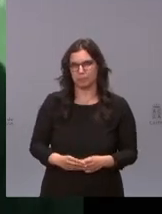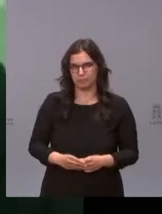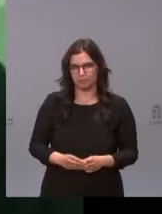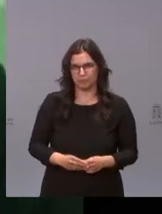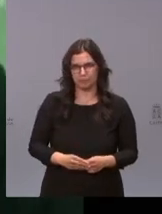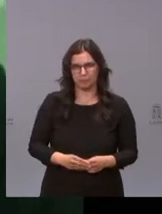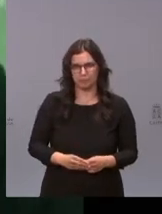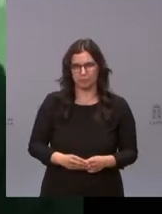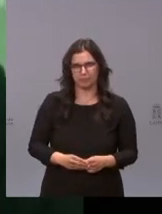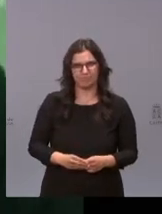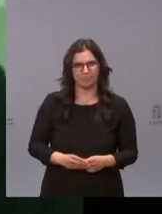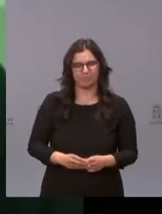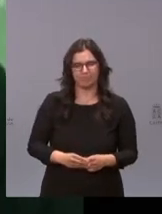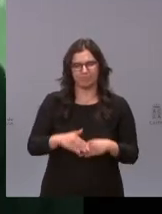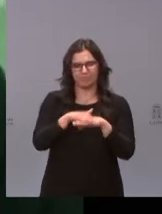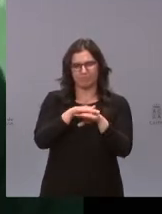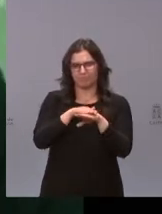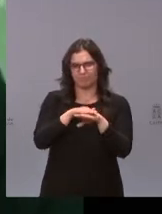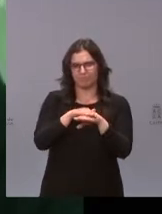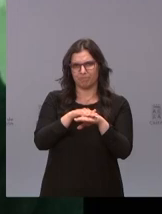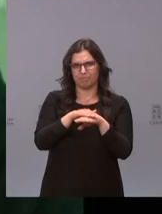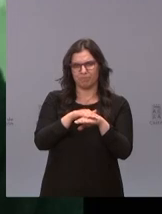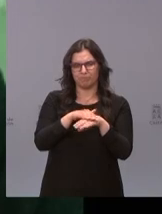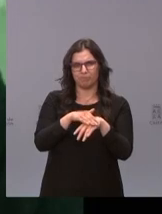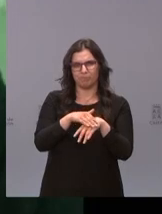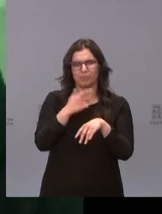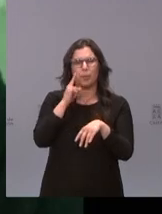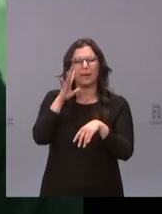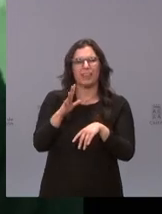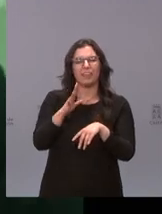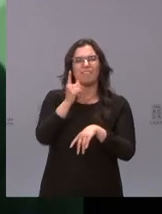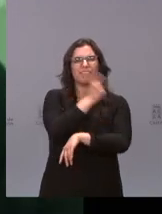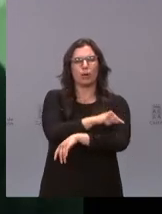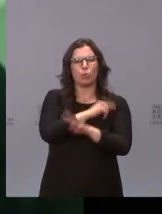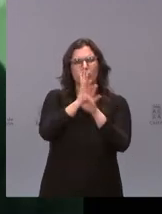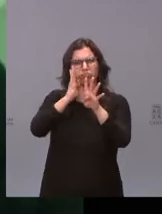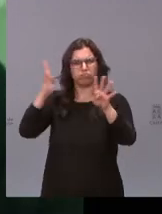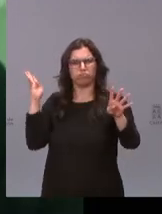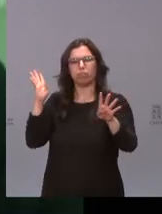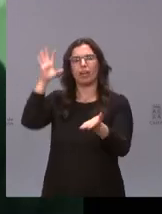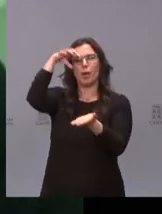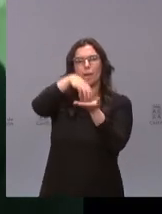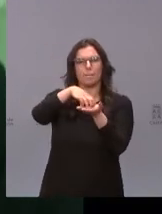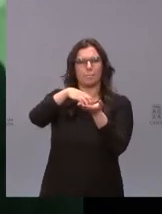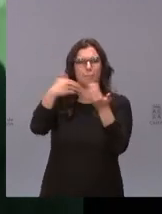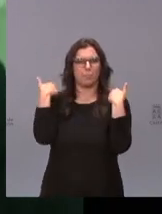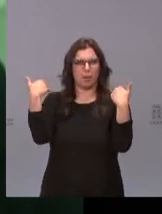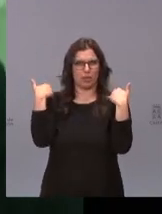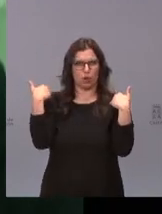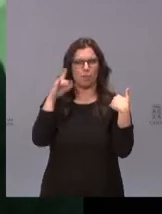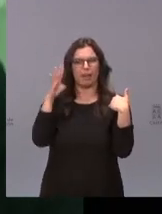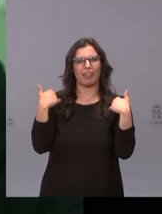vacunaciones masivas es el pavión multiusos que parece que está todo perfectamente preparado está todo señalizado las vallas puestas parece que está